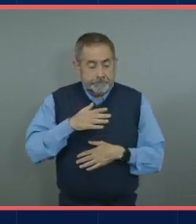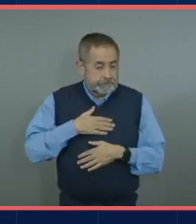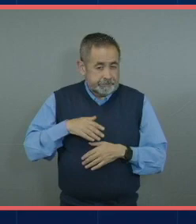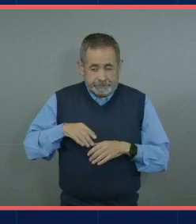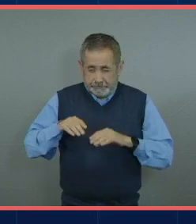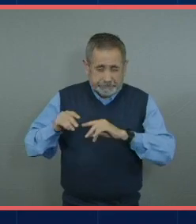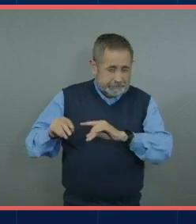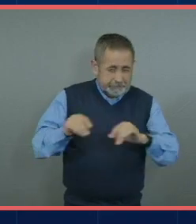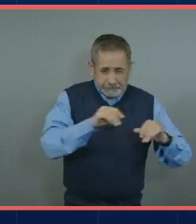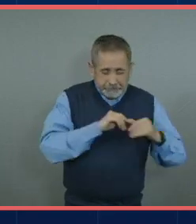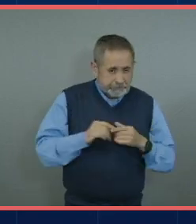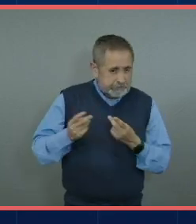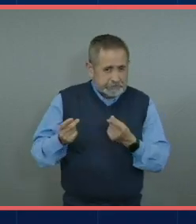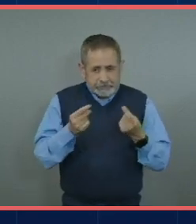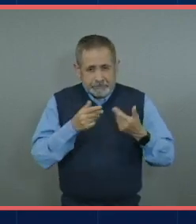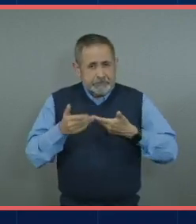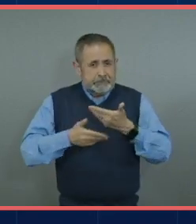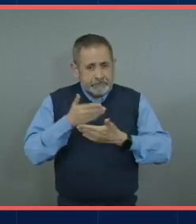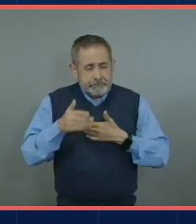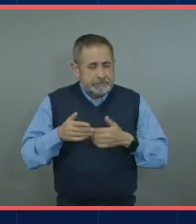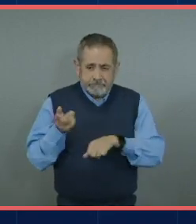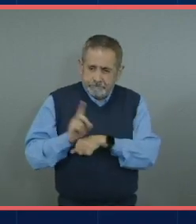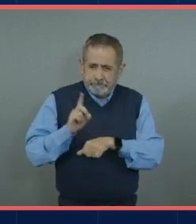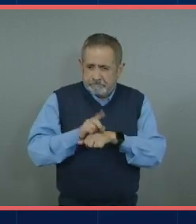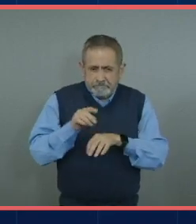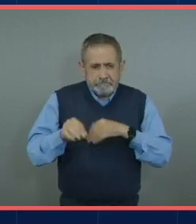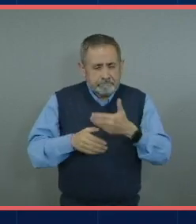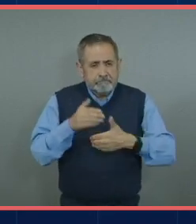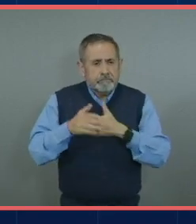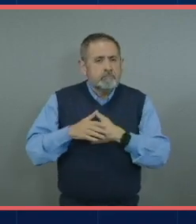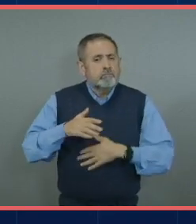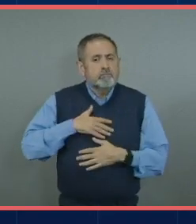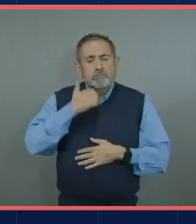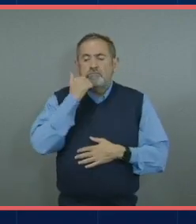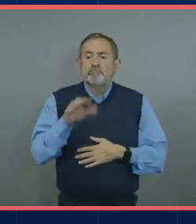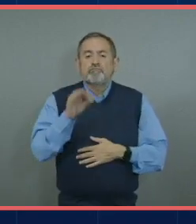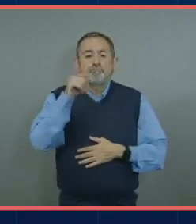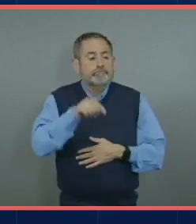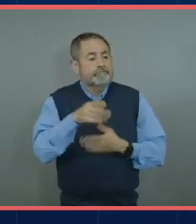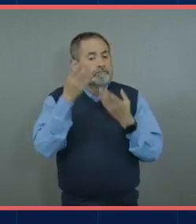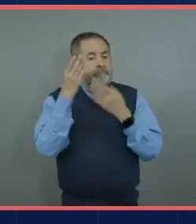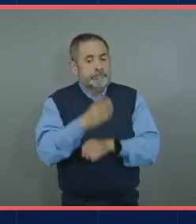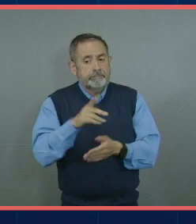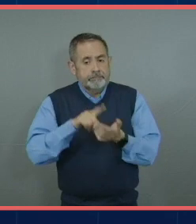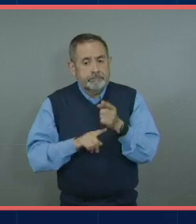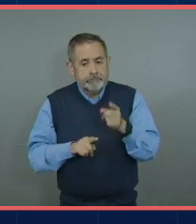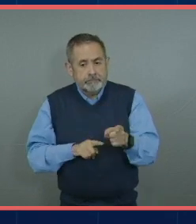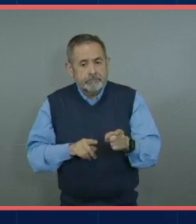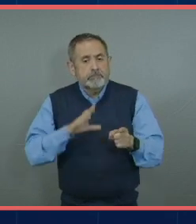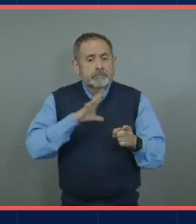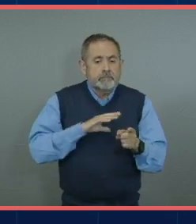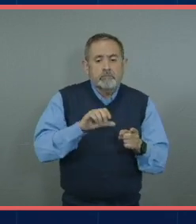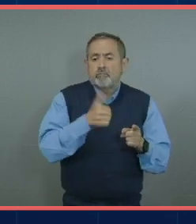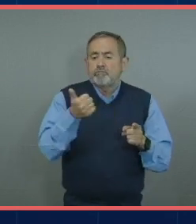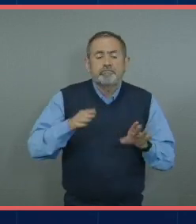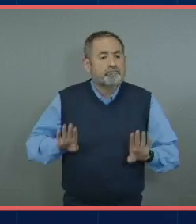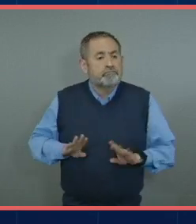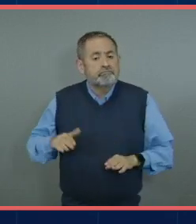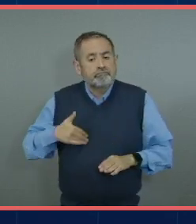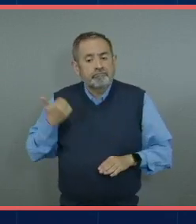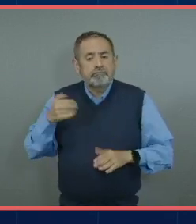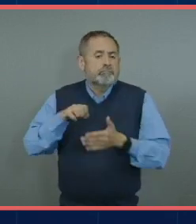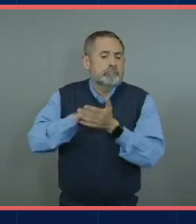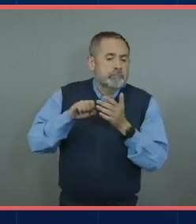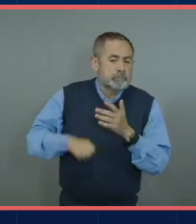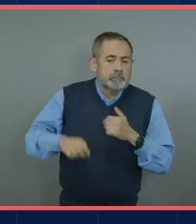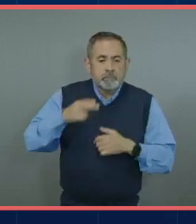esta dinámica ya que es muy muy del día a día también me gustaría destacar que en el banco puedes tener otros beneficios como lo es